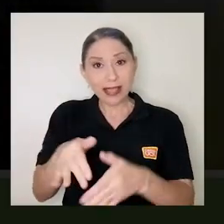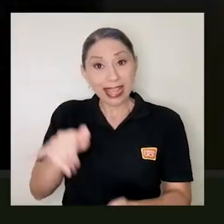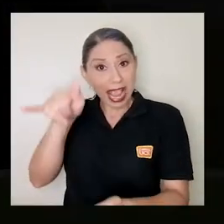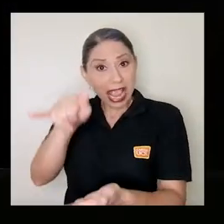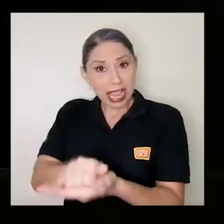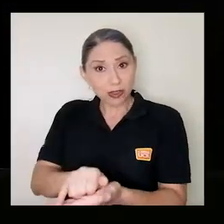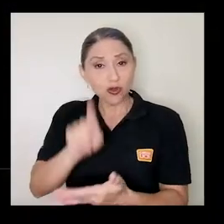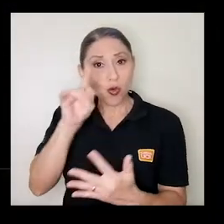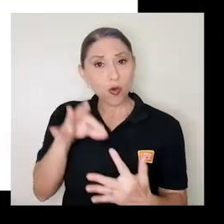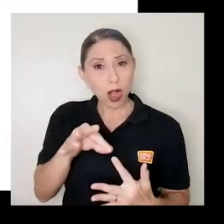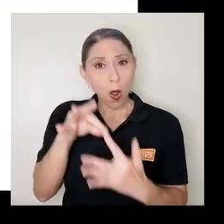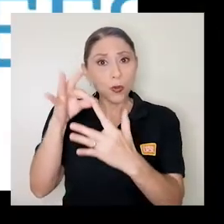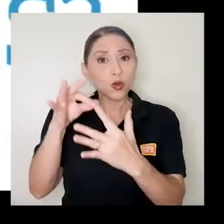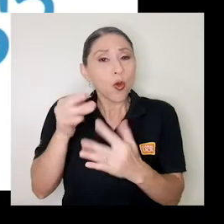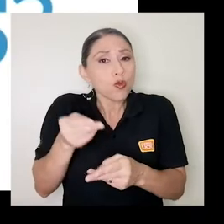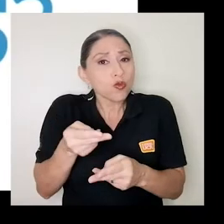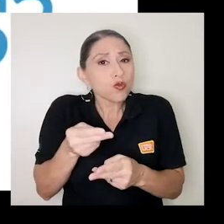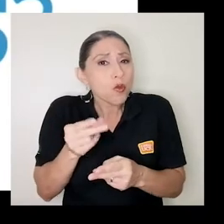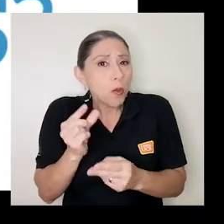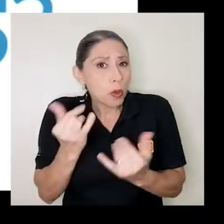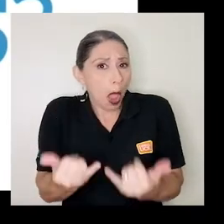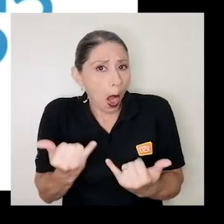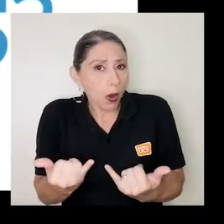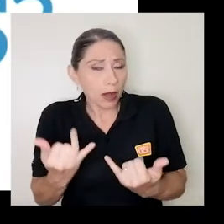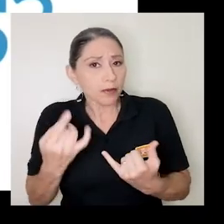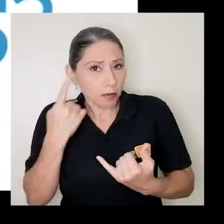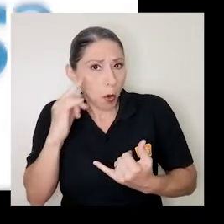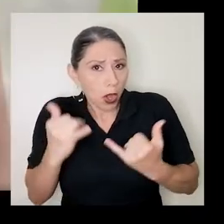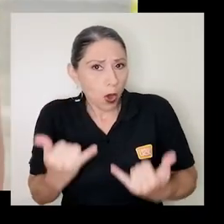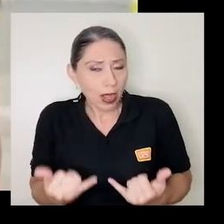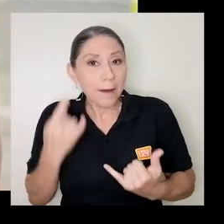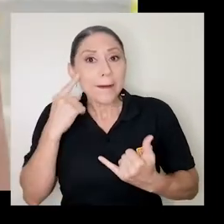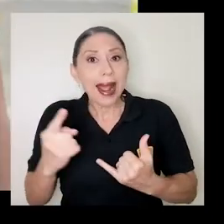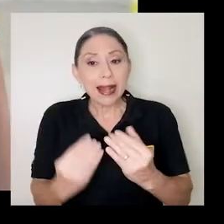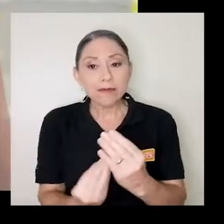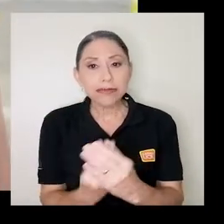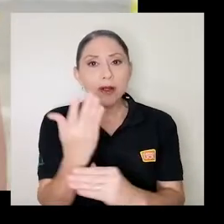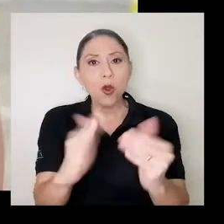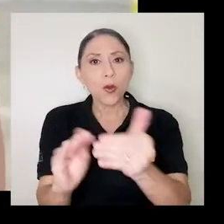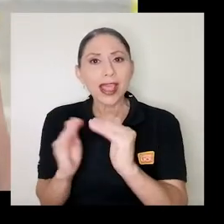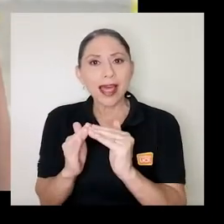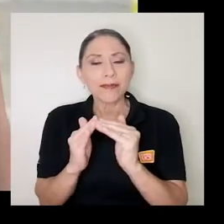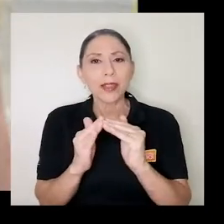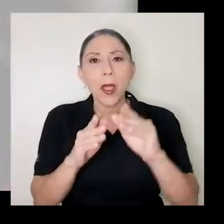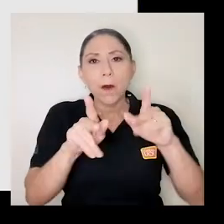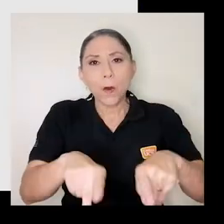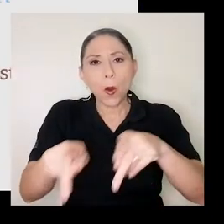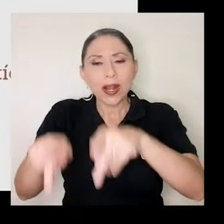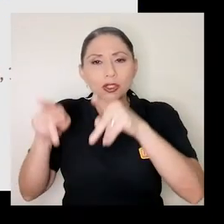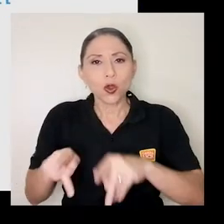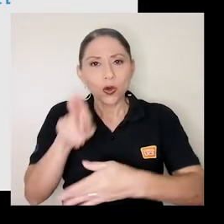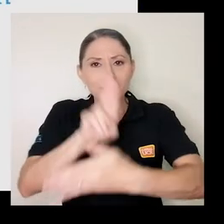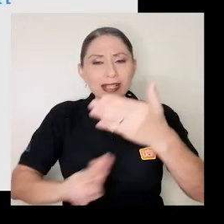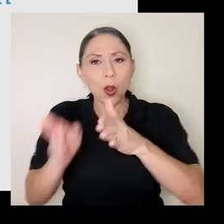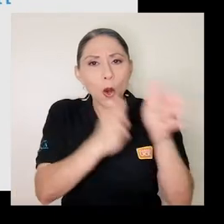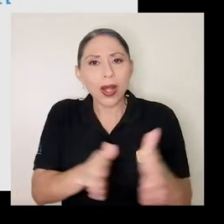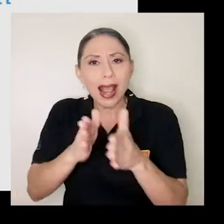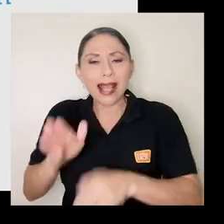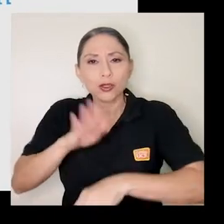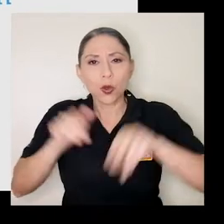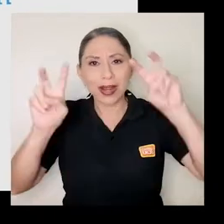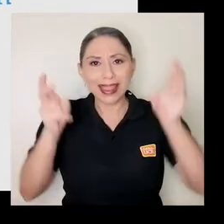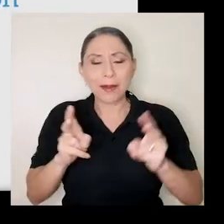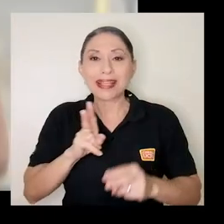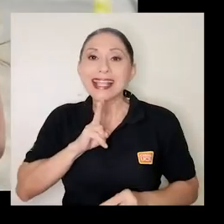esto es una alternativa momentánea para crear comunidad y organizar a la población universitaria en torno a temas de realidad